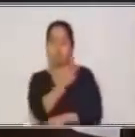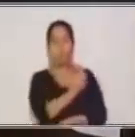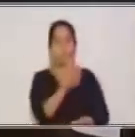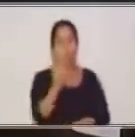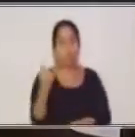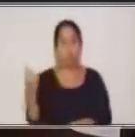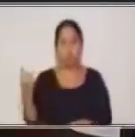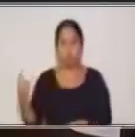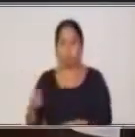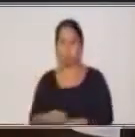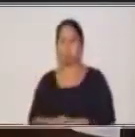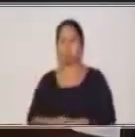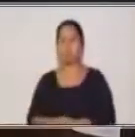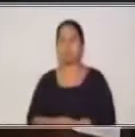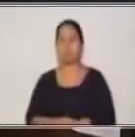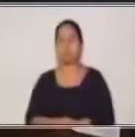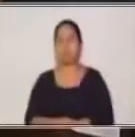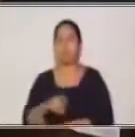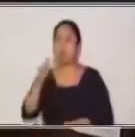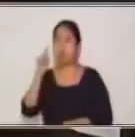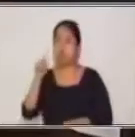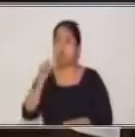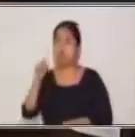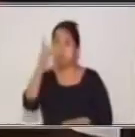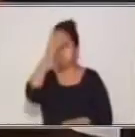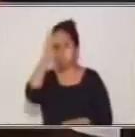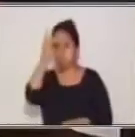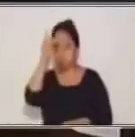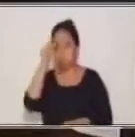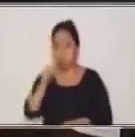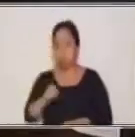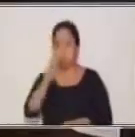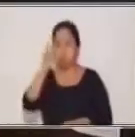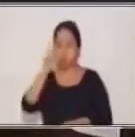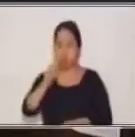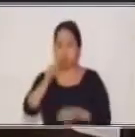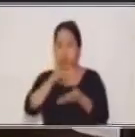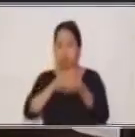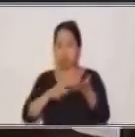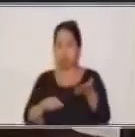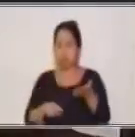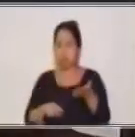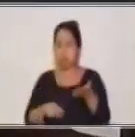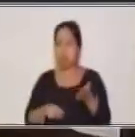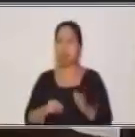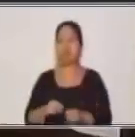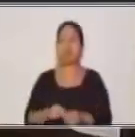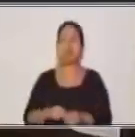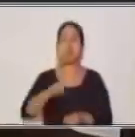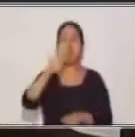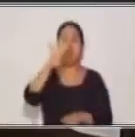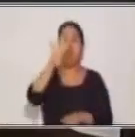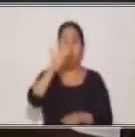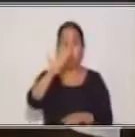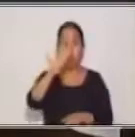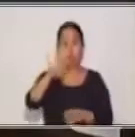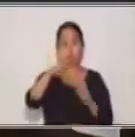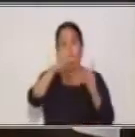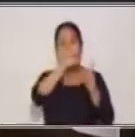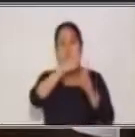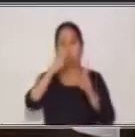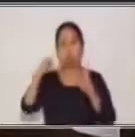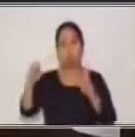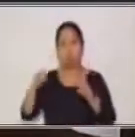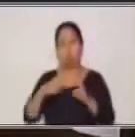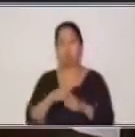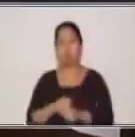ellos. Entonces, como actividad, te corresponde leer estas cuatro expresiones. ¿Sí? Tienes que